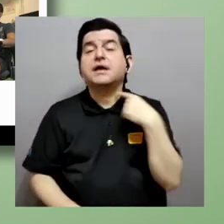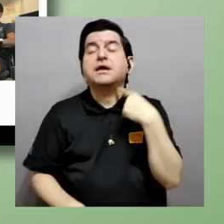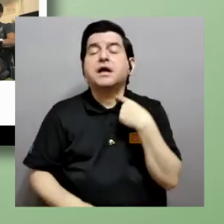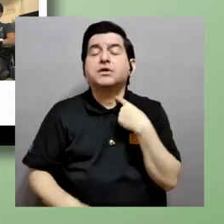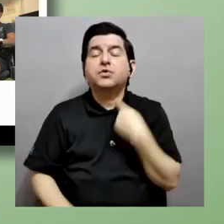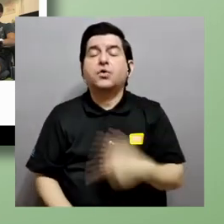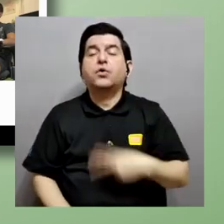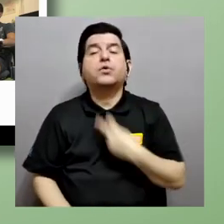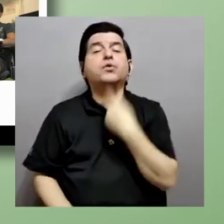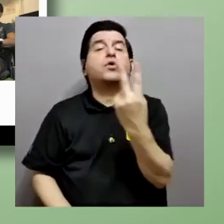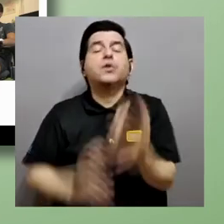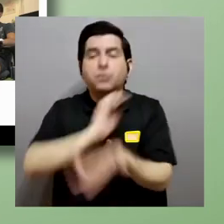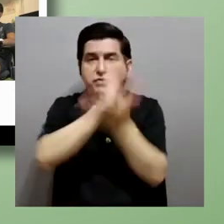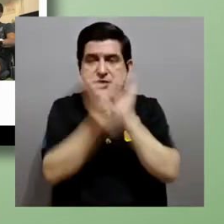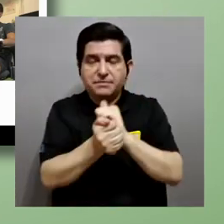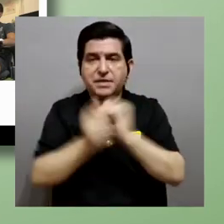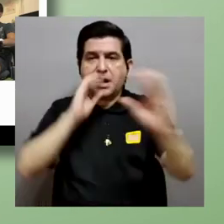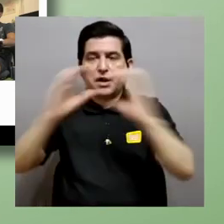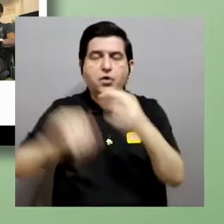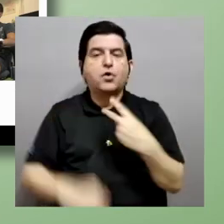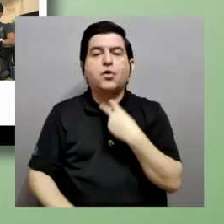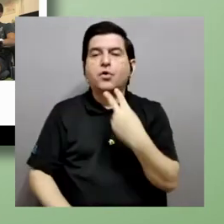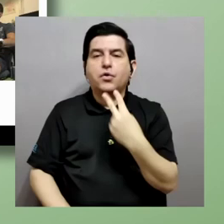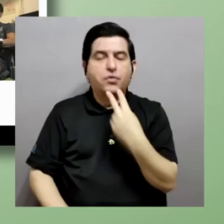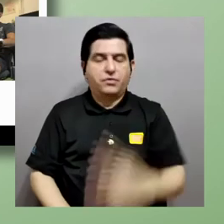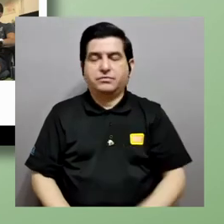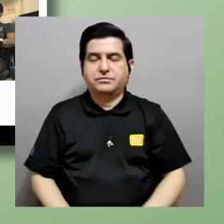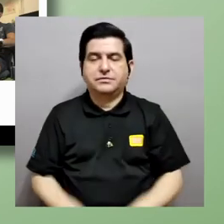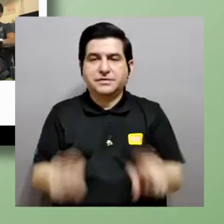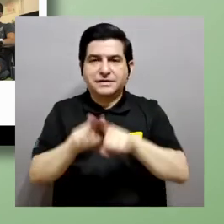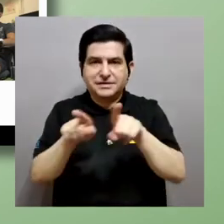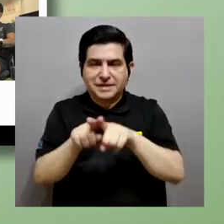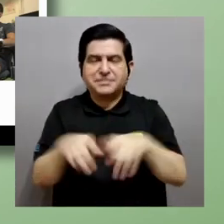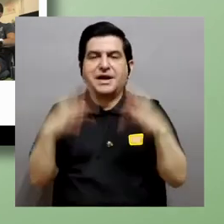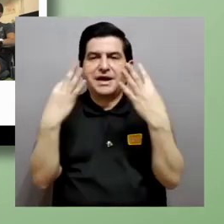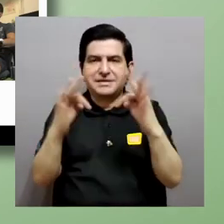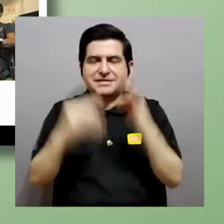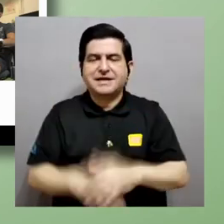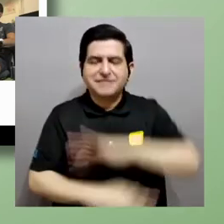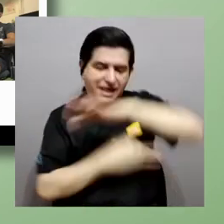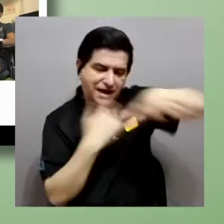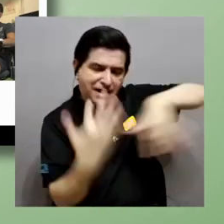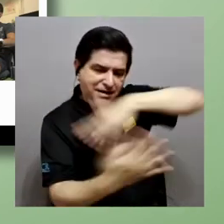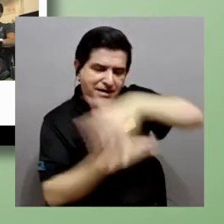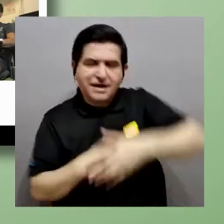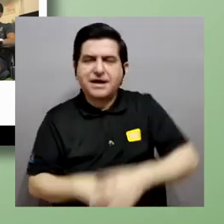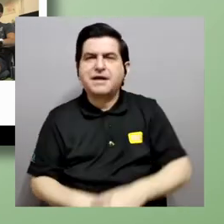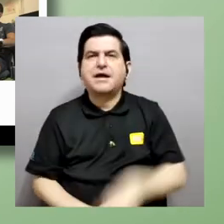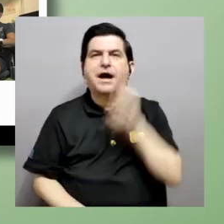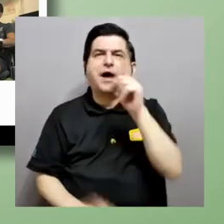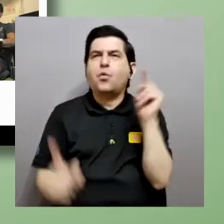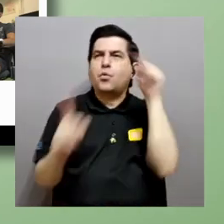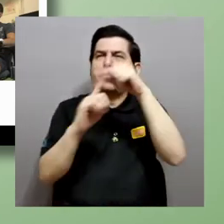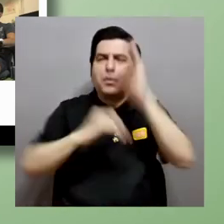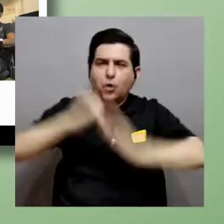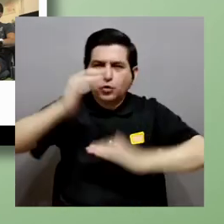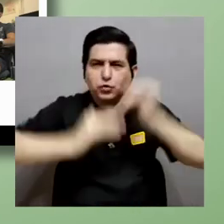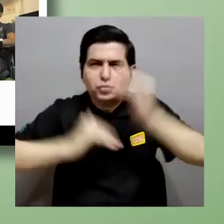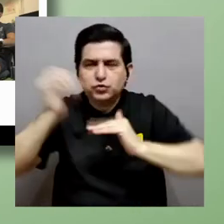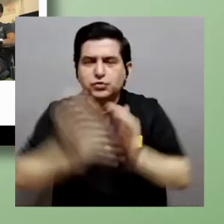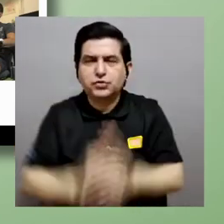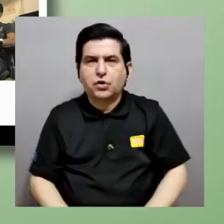tono de voz y su comunicación orembal tratando de llevar la interacción hacia un final más constructivo